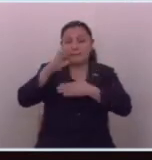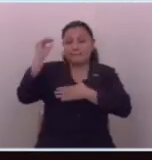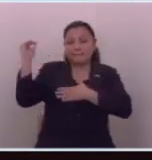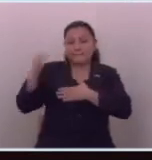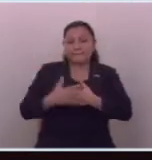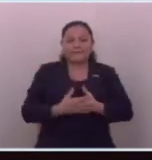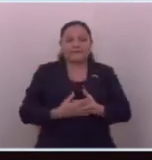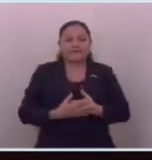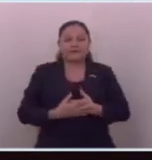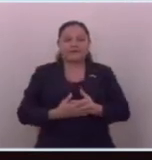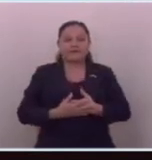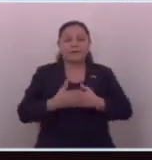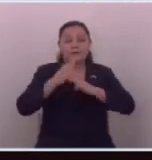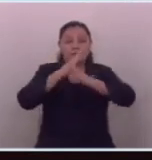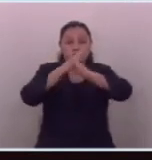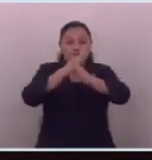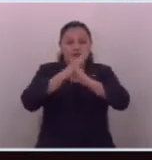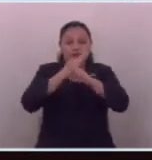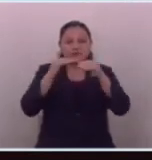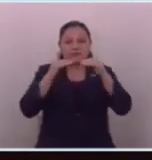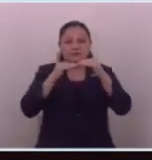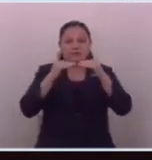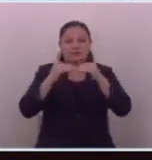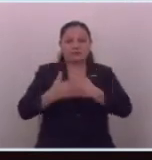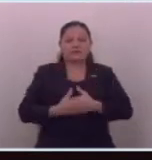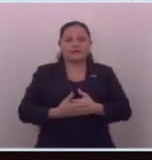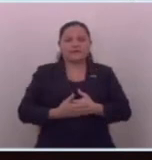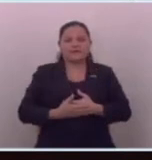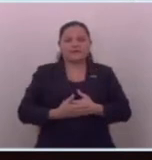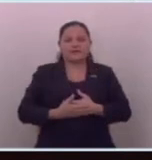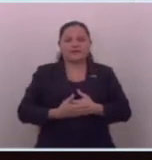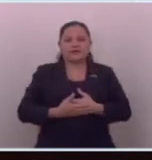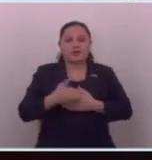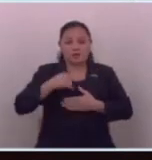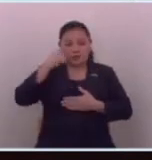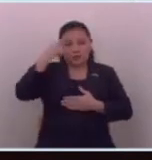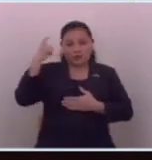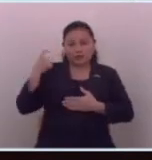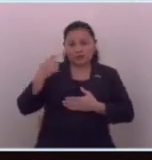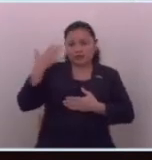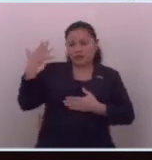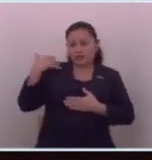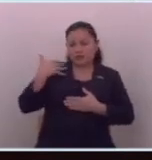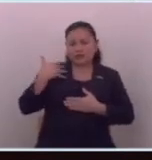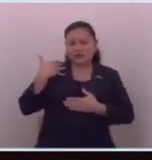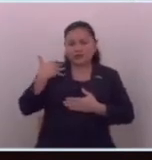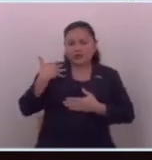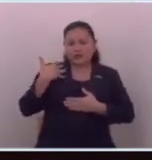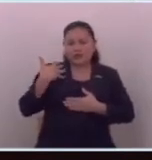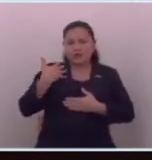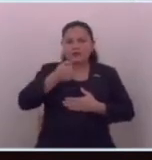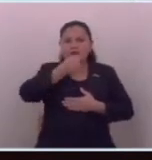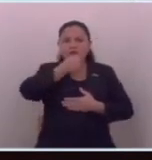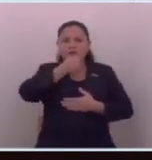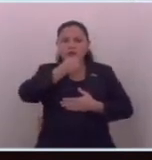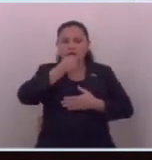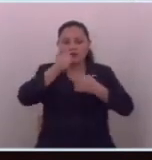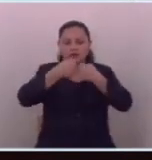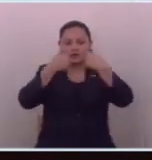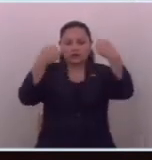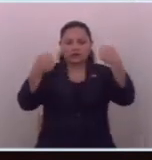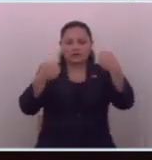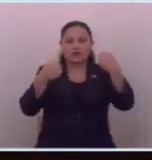y que se le ha protegido yo recuerdo cuando el diario latino o